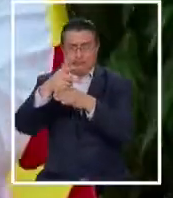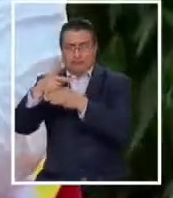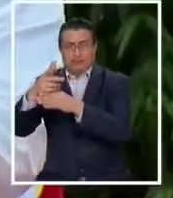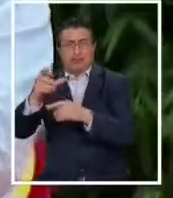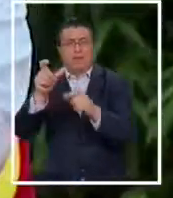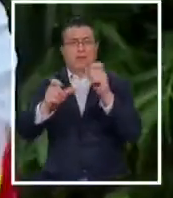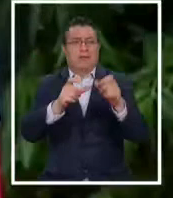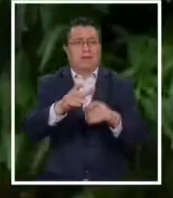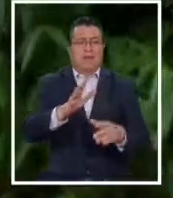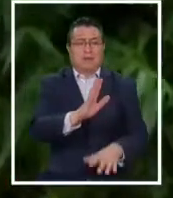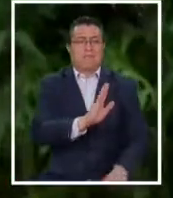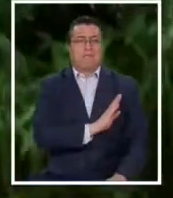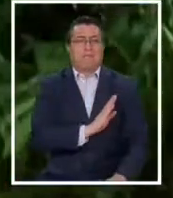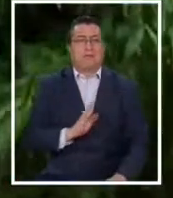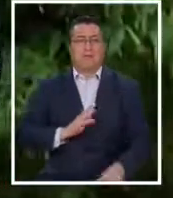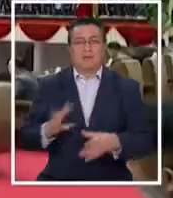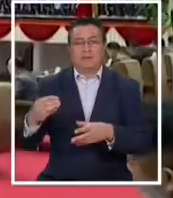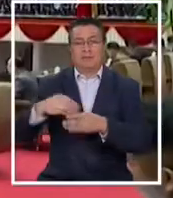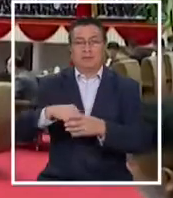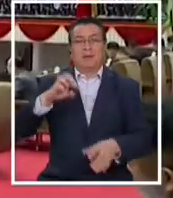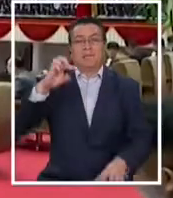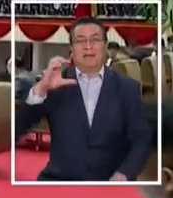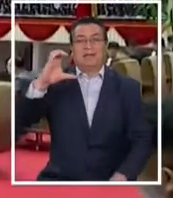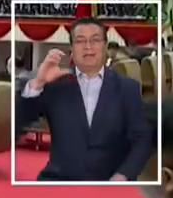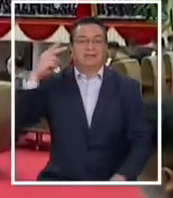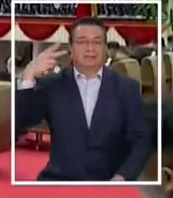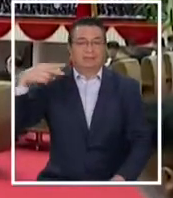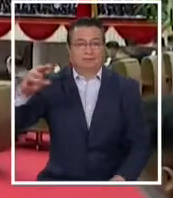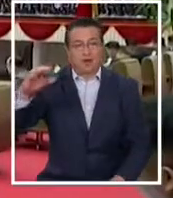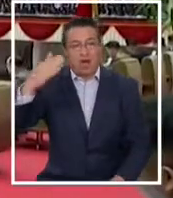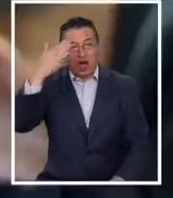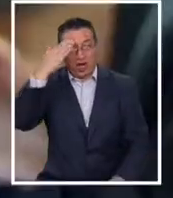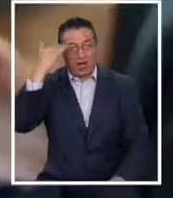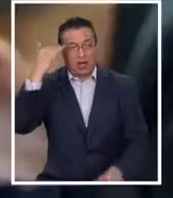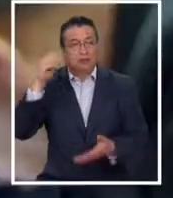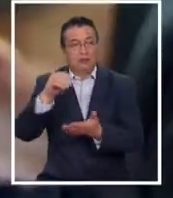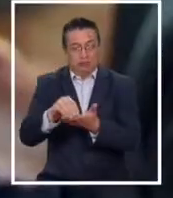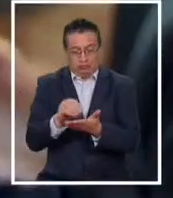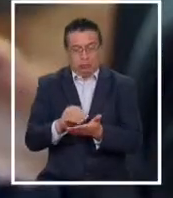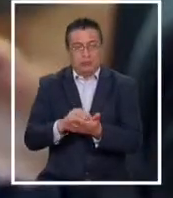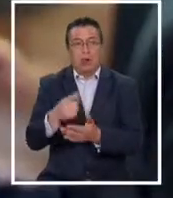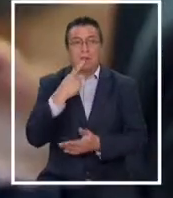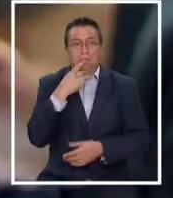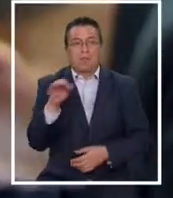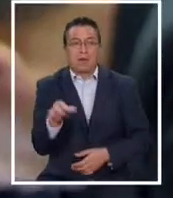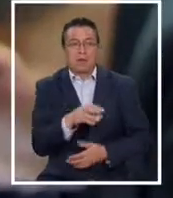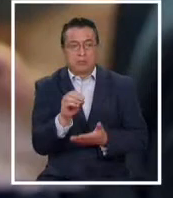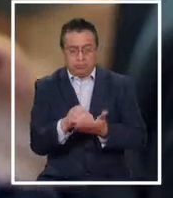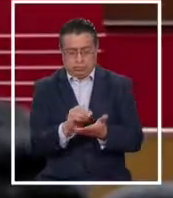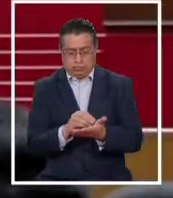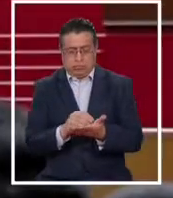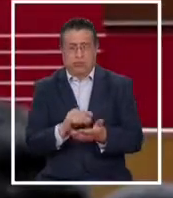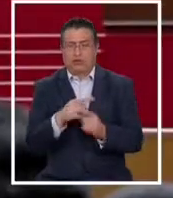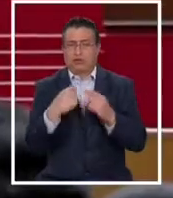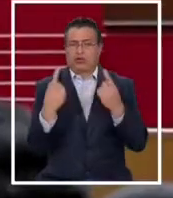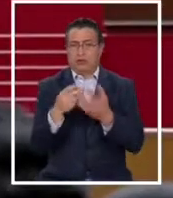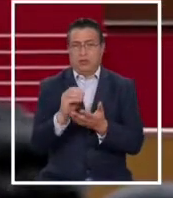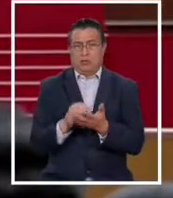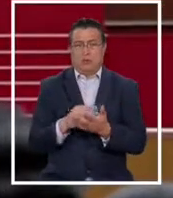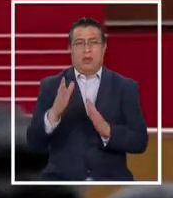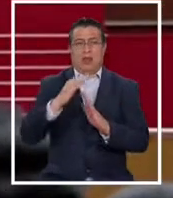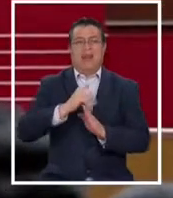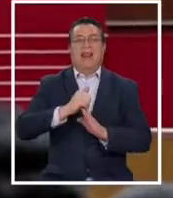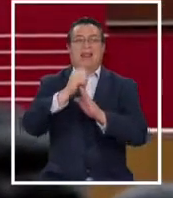de miembros de las células del Partido Comunista Norcoreano, escribiendo y tomando nota de las palabras que pronunciaba Kim Jong-un,